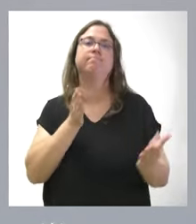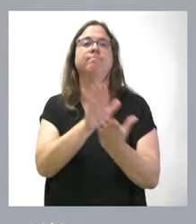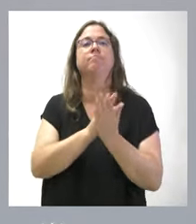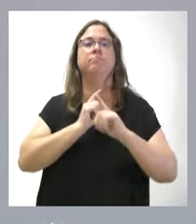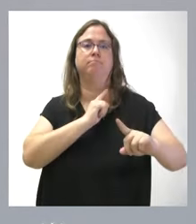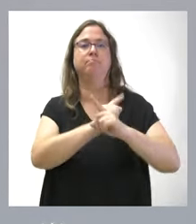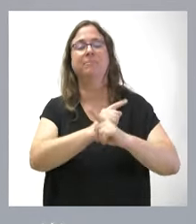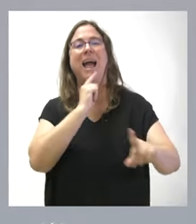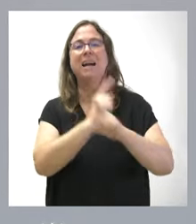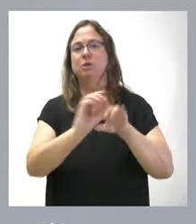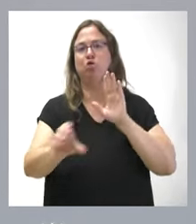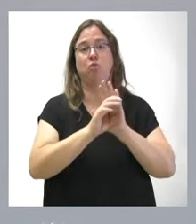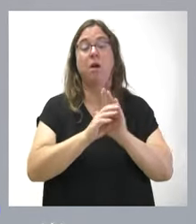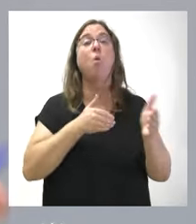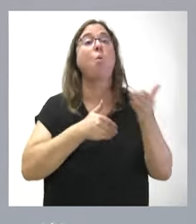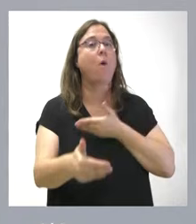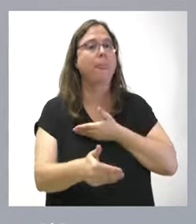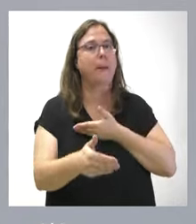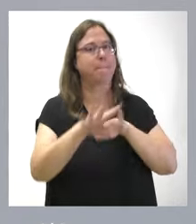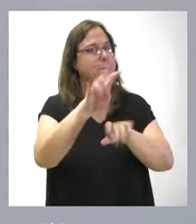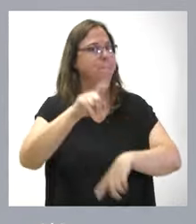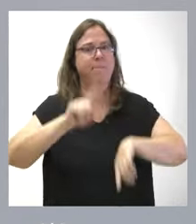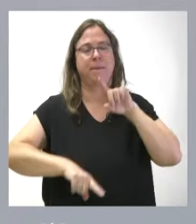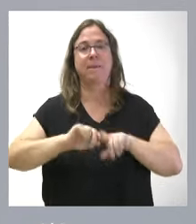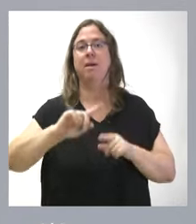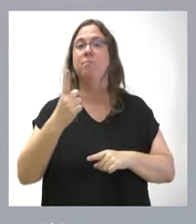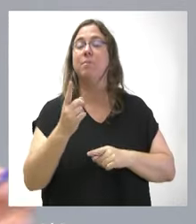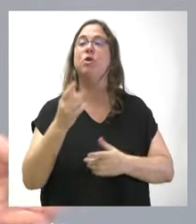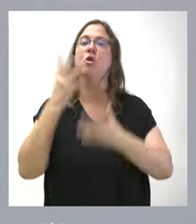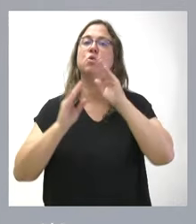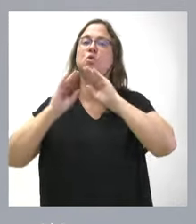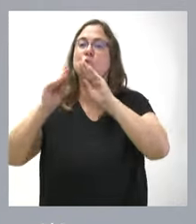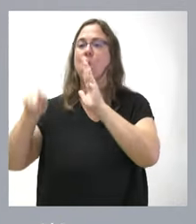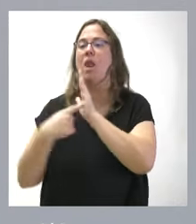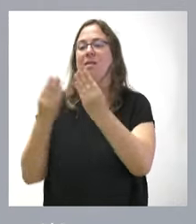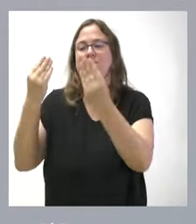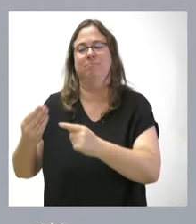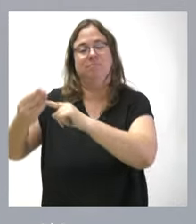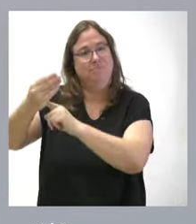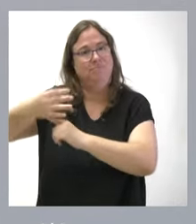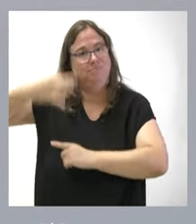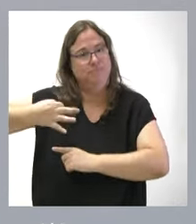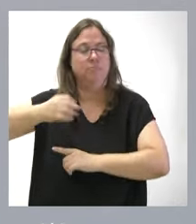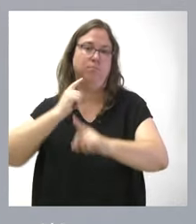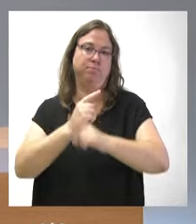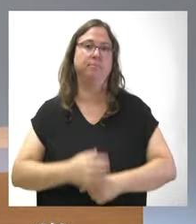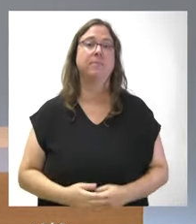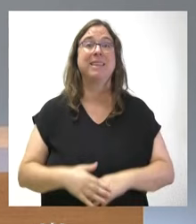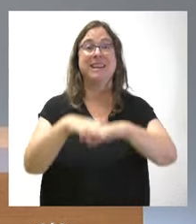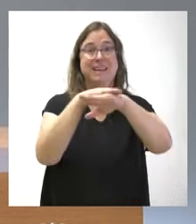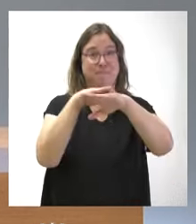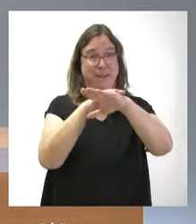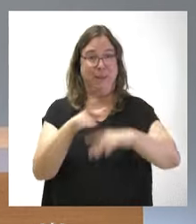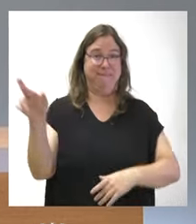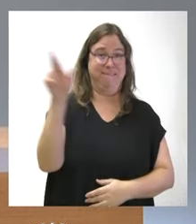recurso de inconstitucionalidad cuando, lógicamente, tiene que haber un acto administrativo o una ley sobre la cual poder impugnar. Perdón que